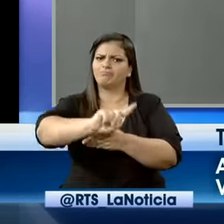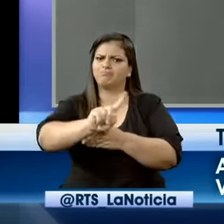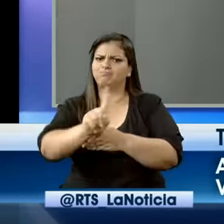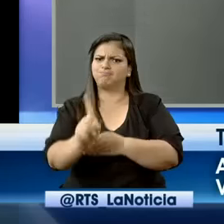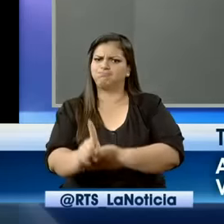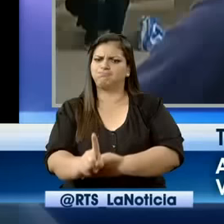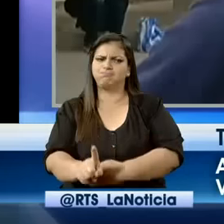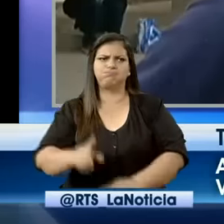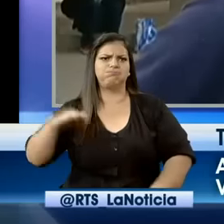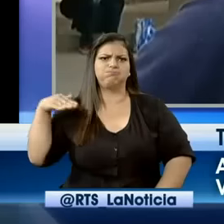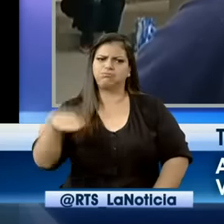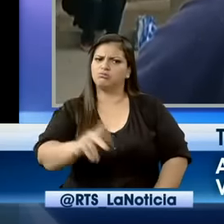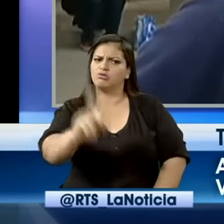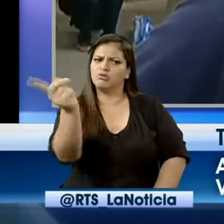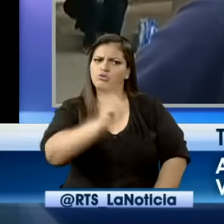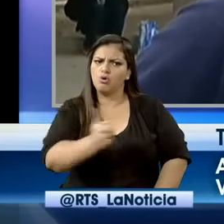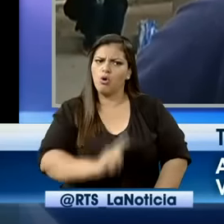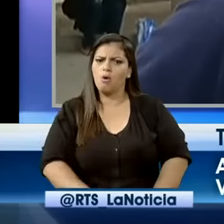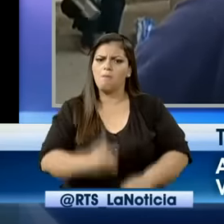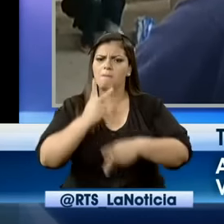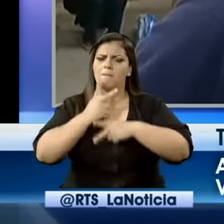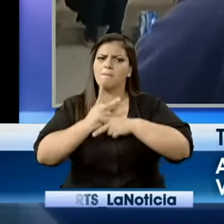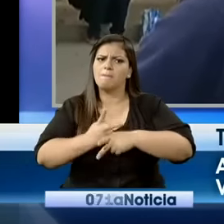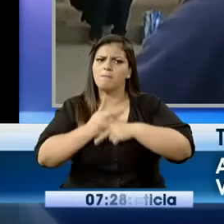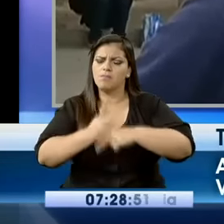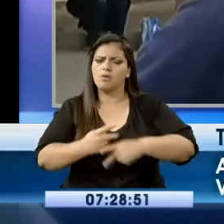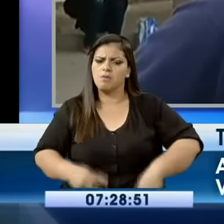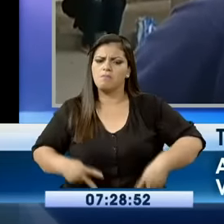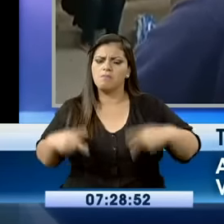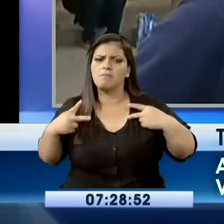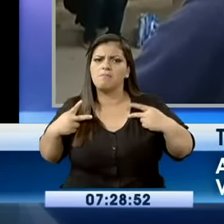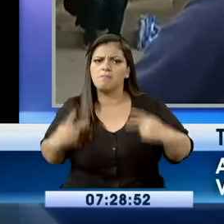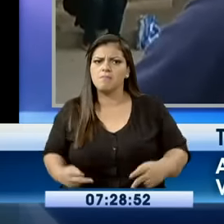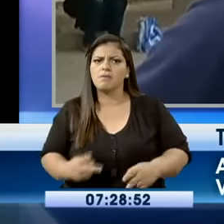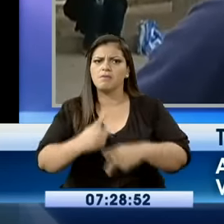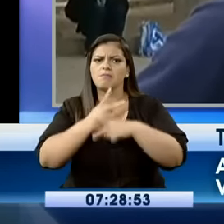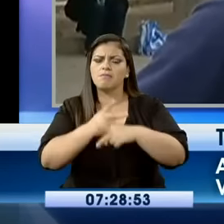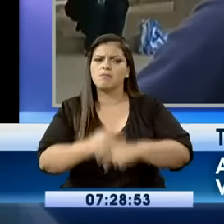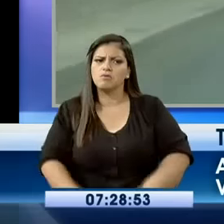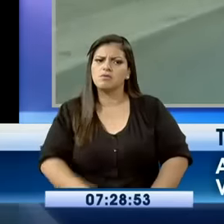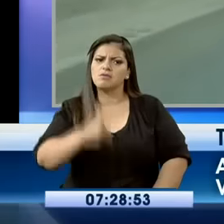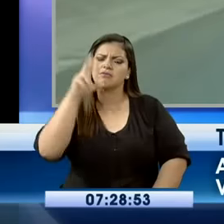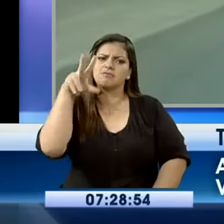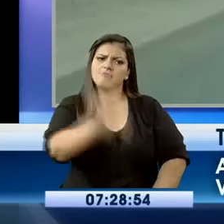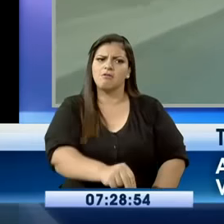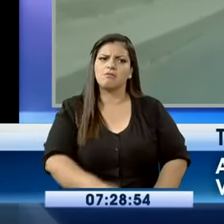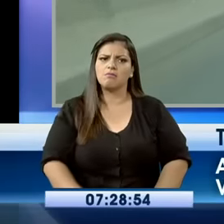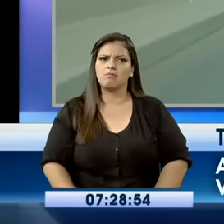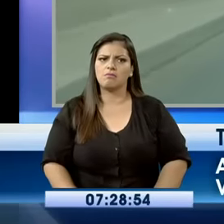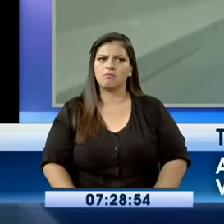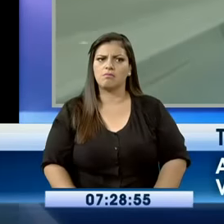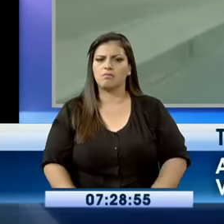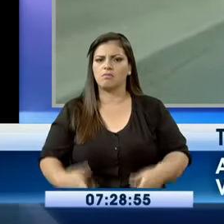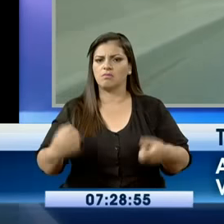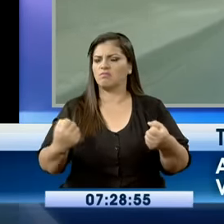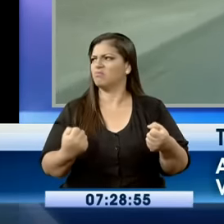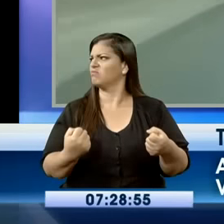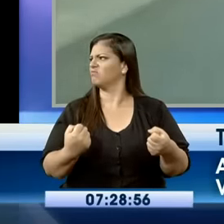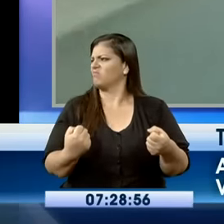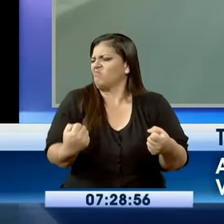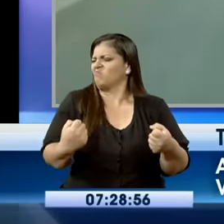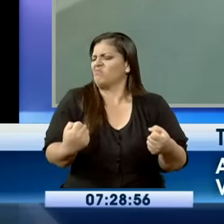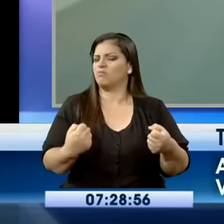30, 40, 50, 20 personas. Entonces, por lo menos le cojo la oreja y se la tuerzo como volumen de radio.